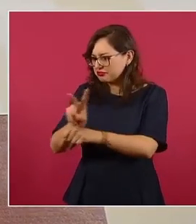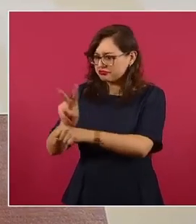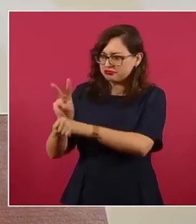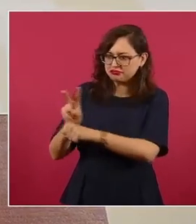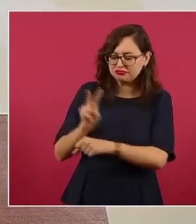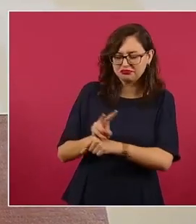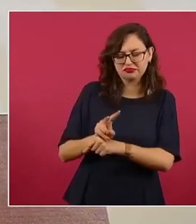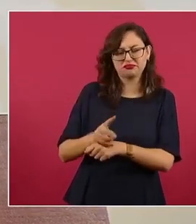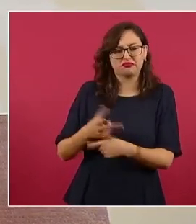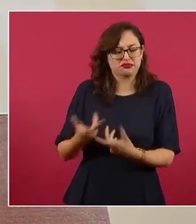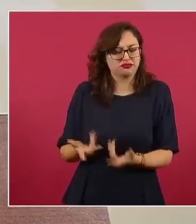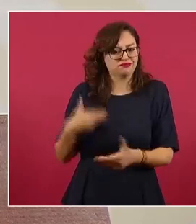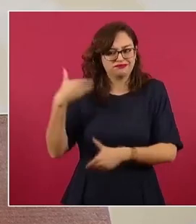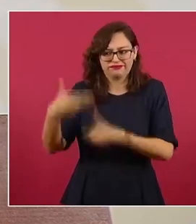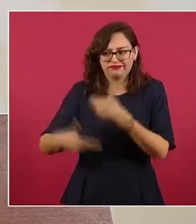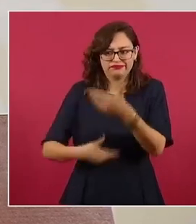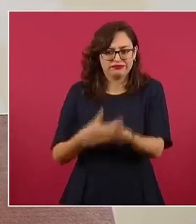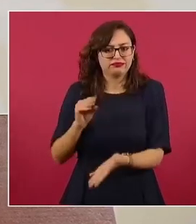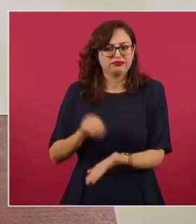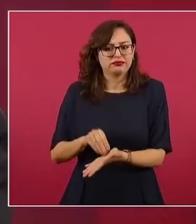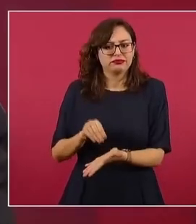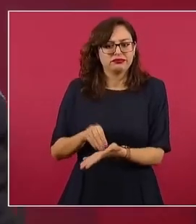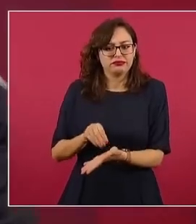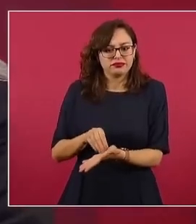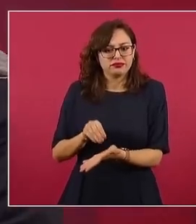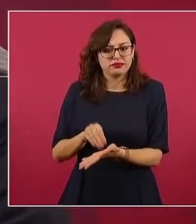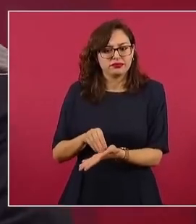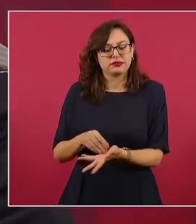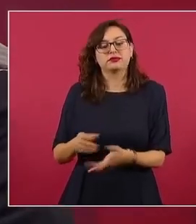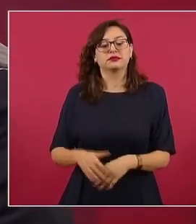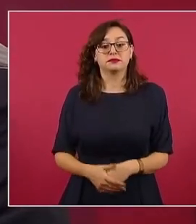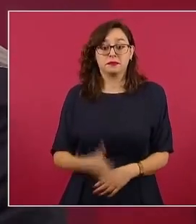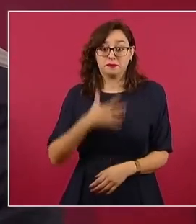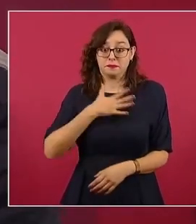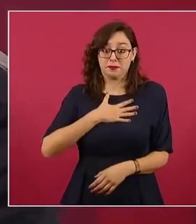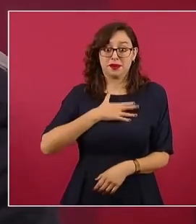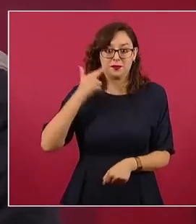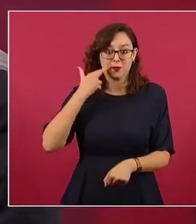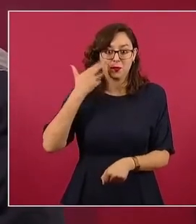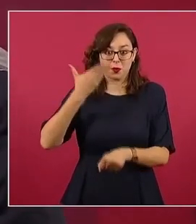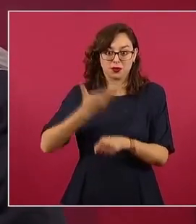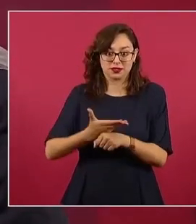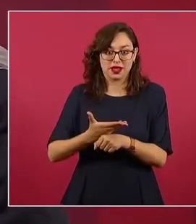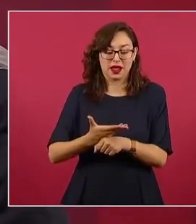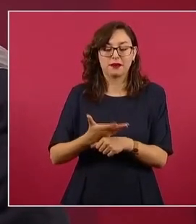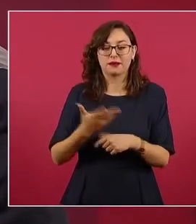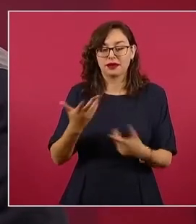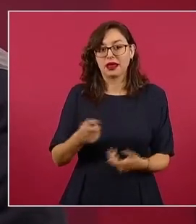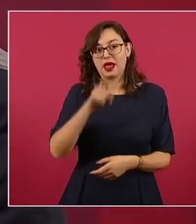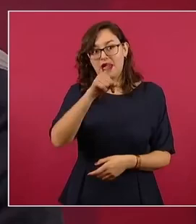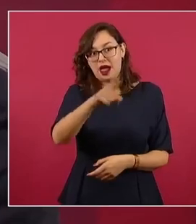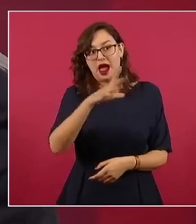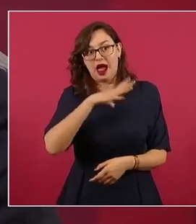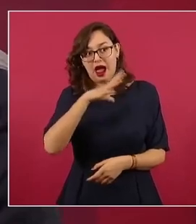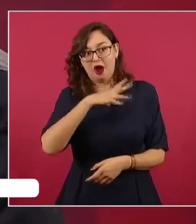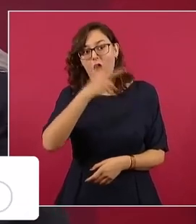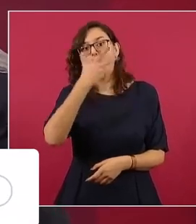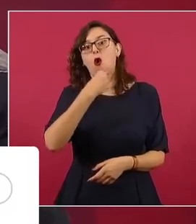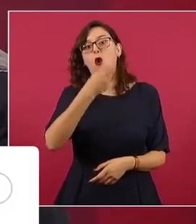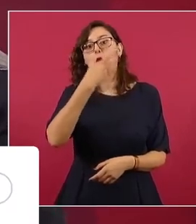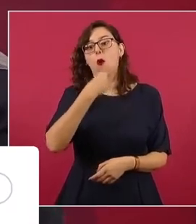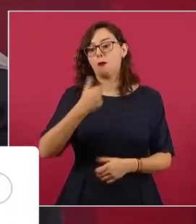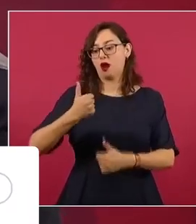aún continúan. Y como responsable de migración está un general retirado